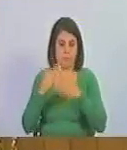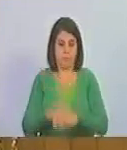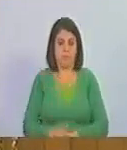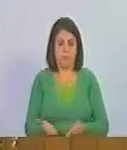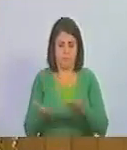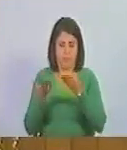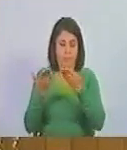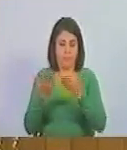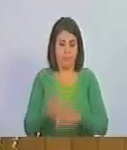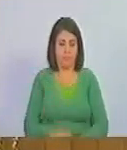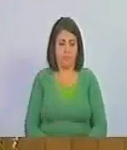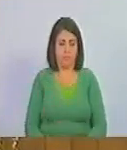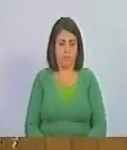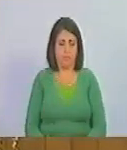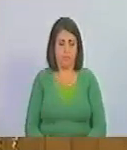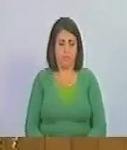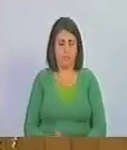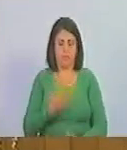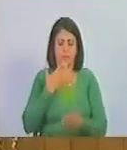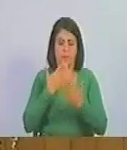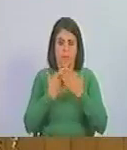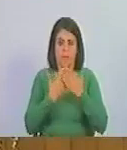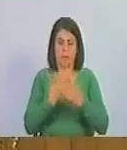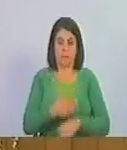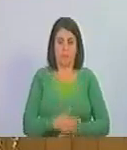adelante diputada gracias